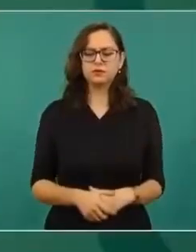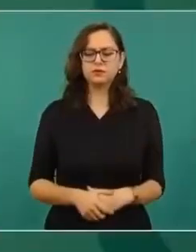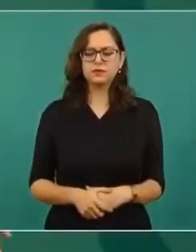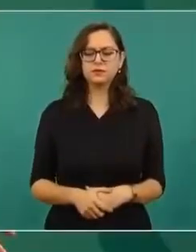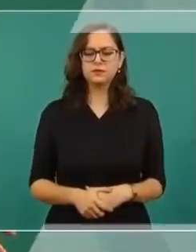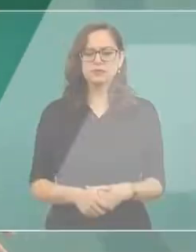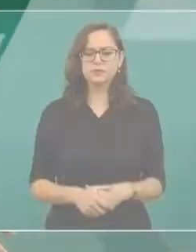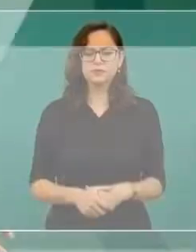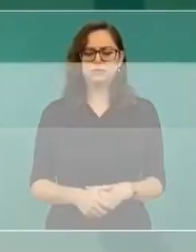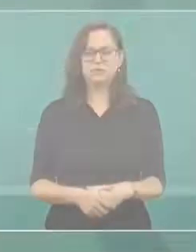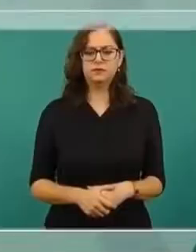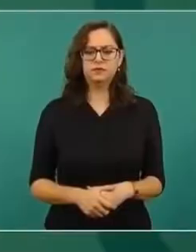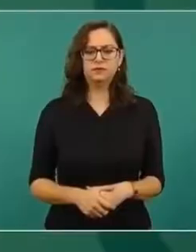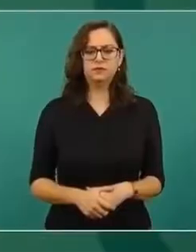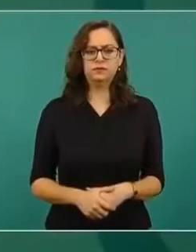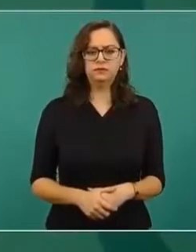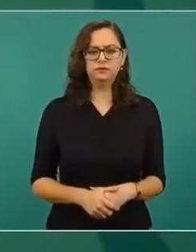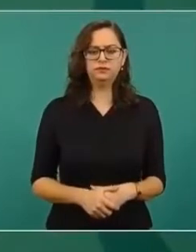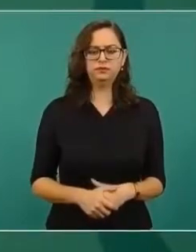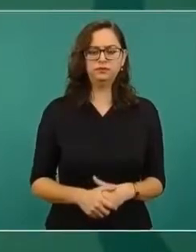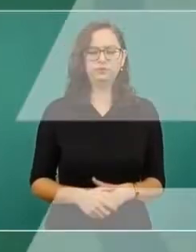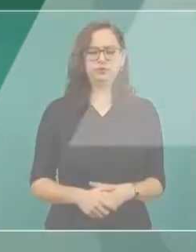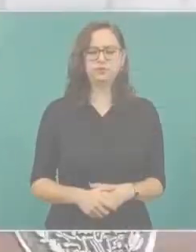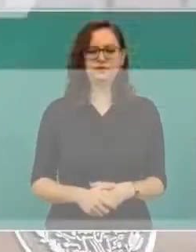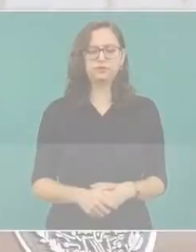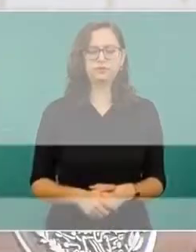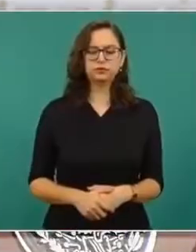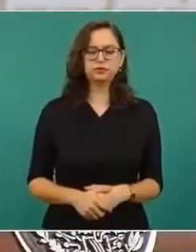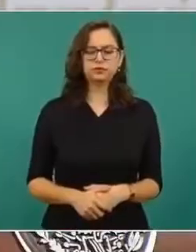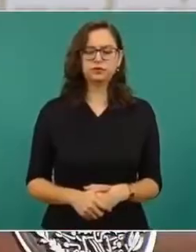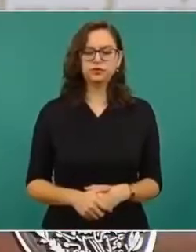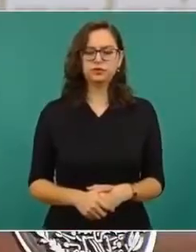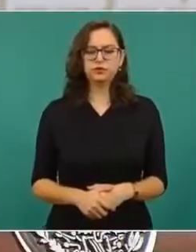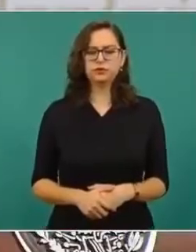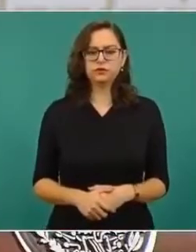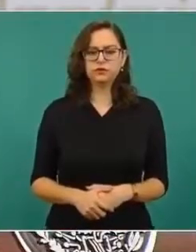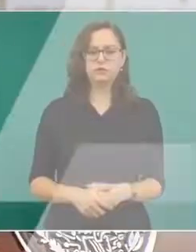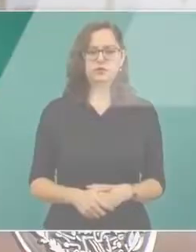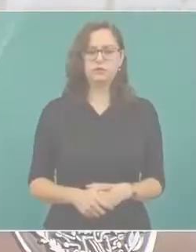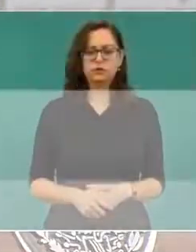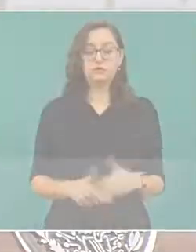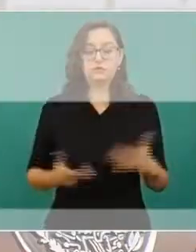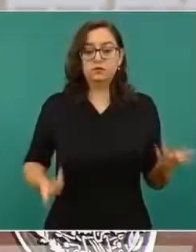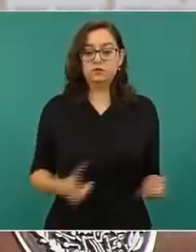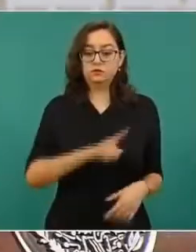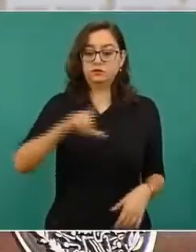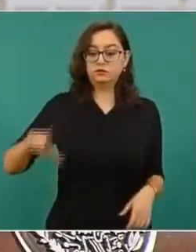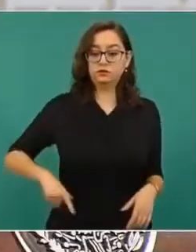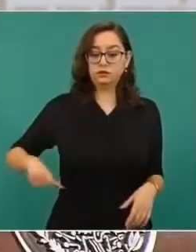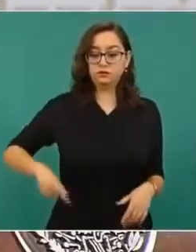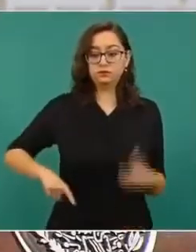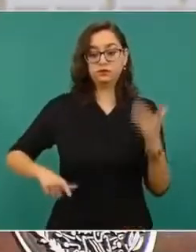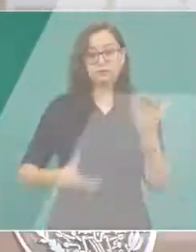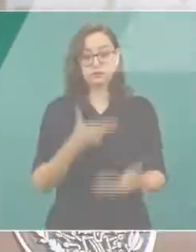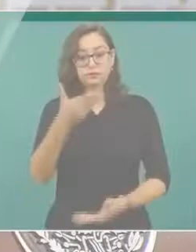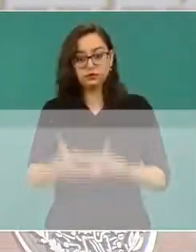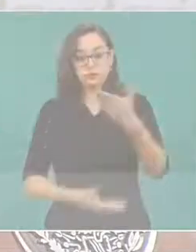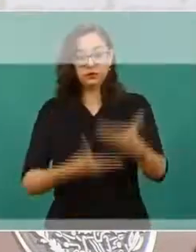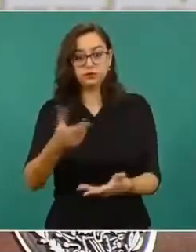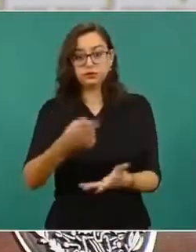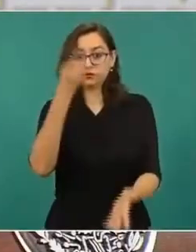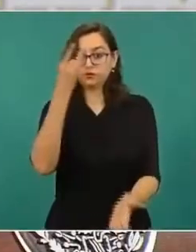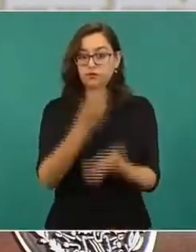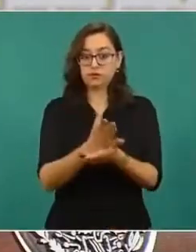porque no sólo es el castigo a servidores públicos, hay